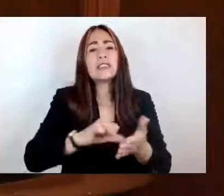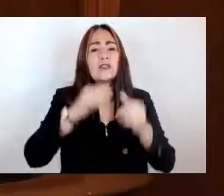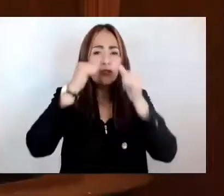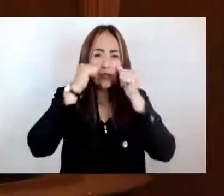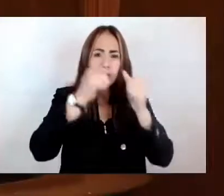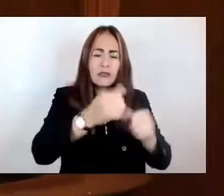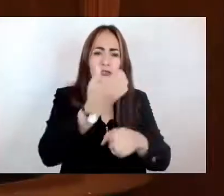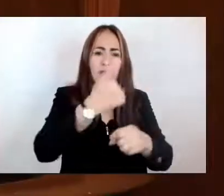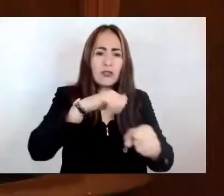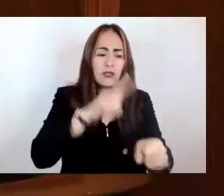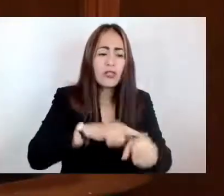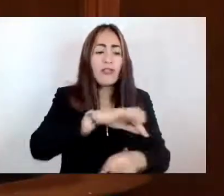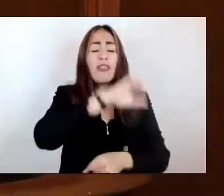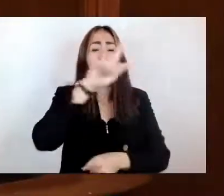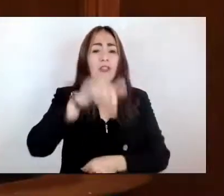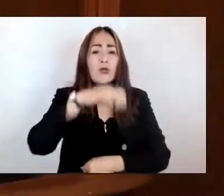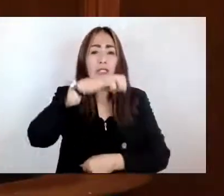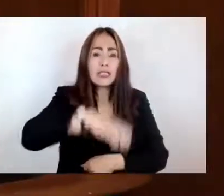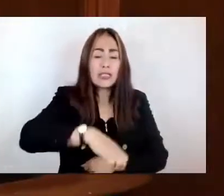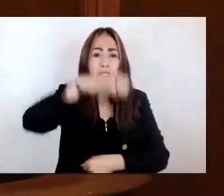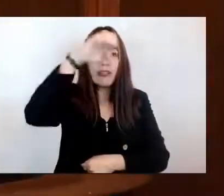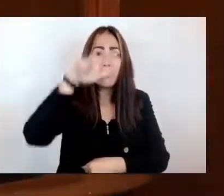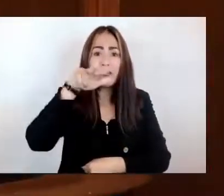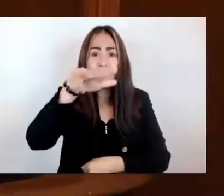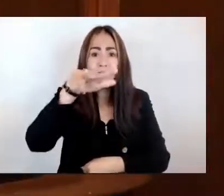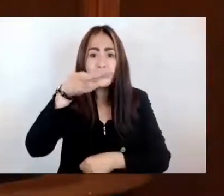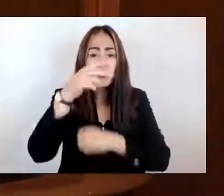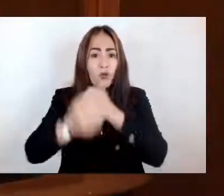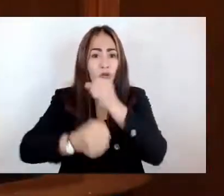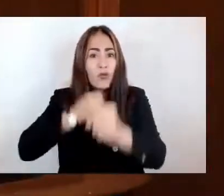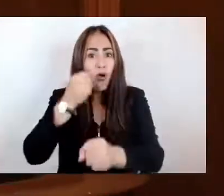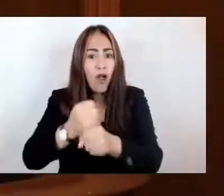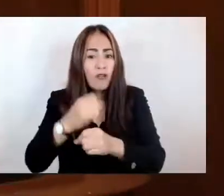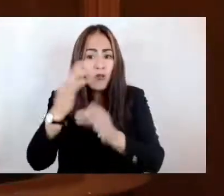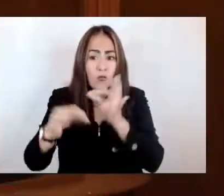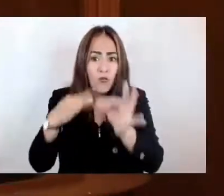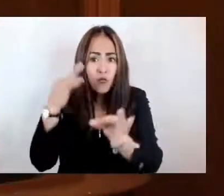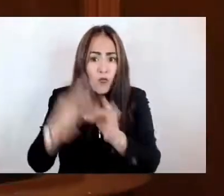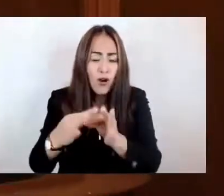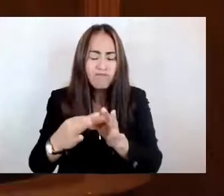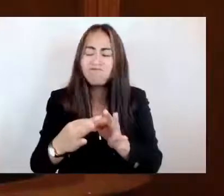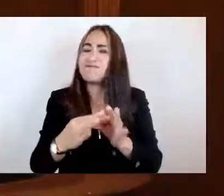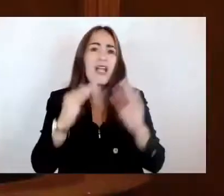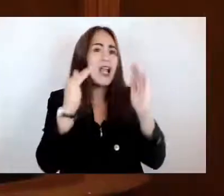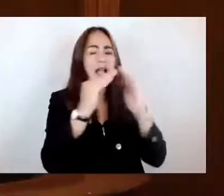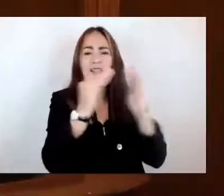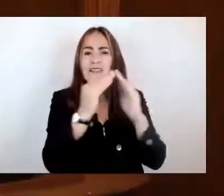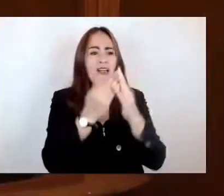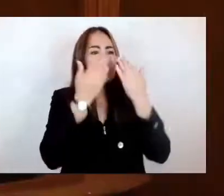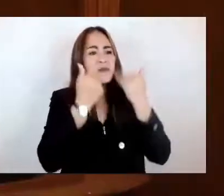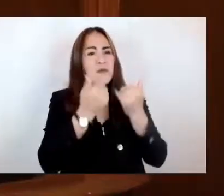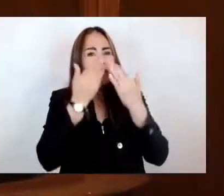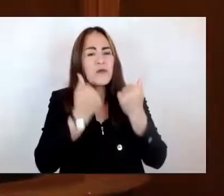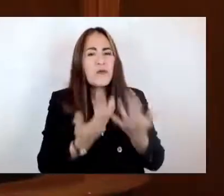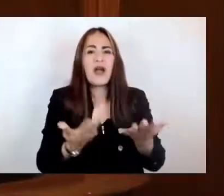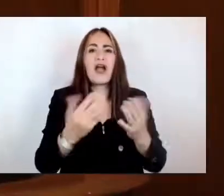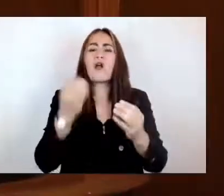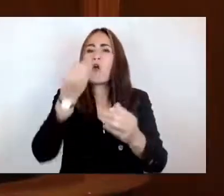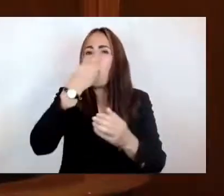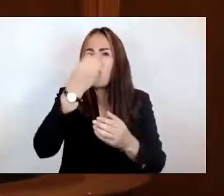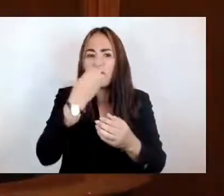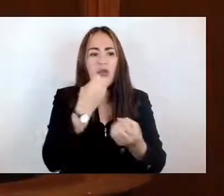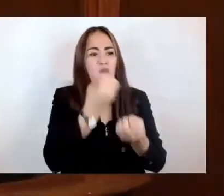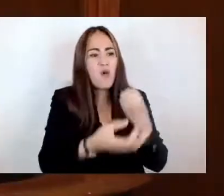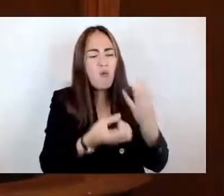de edad se traduce en la etapa en la que se deja de tener un techo donde vivir, comida y acceso a la